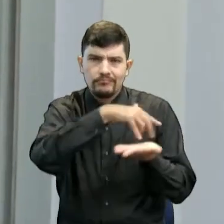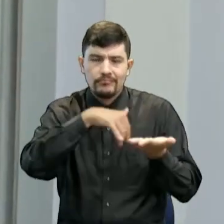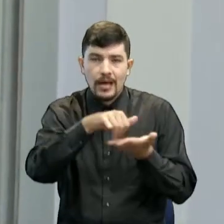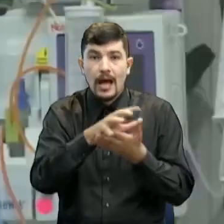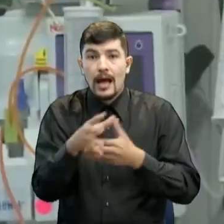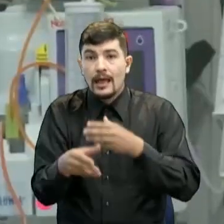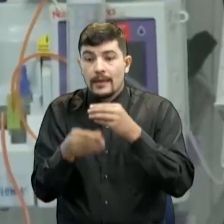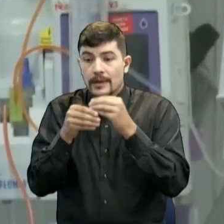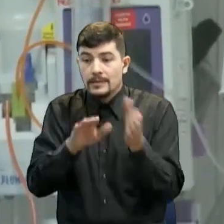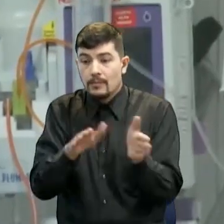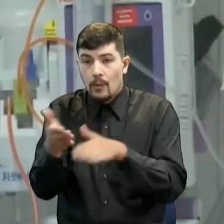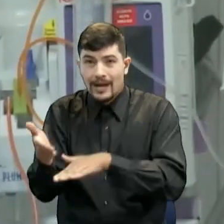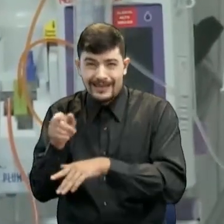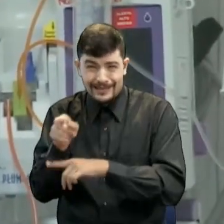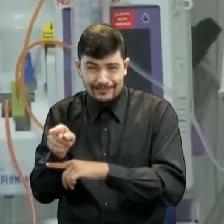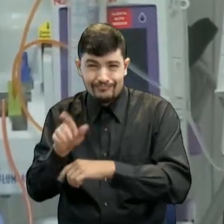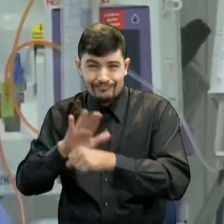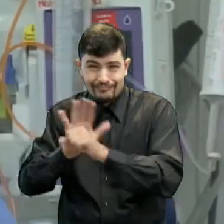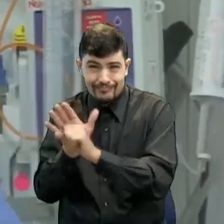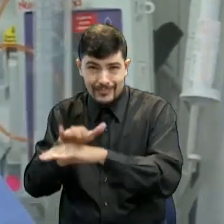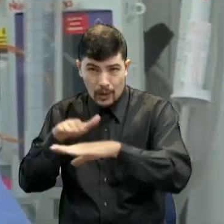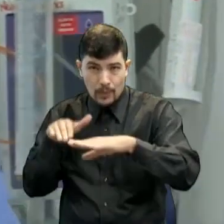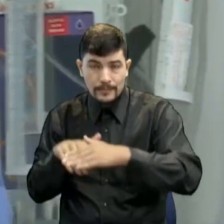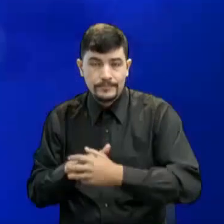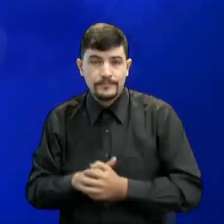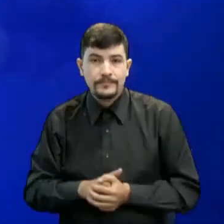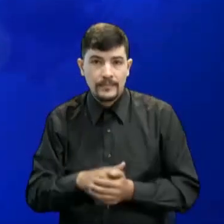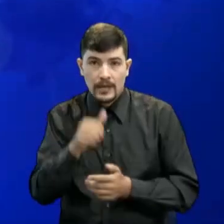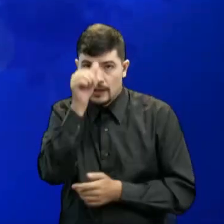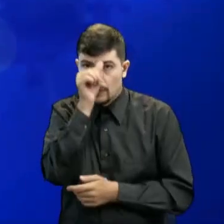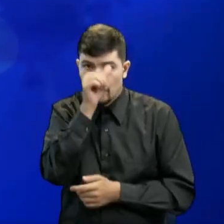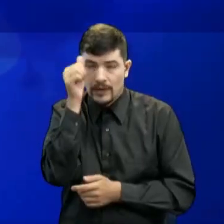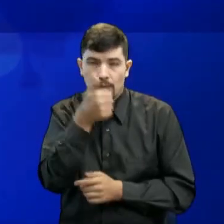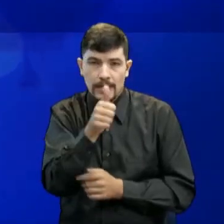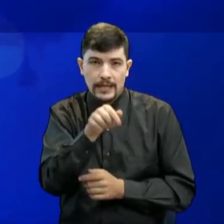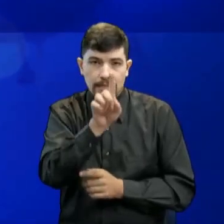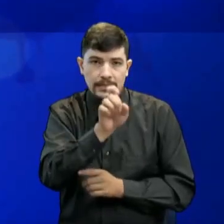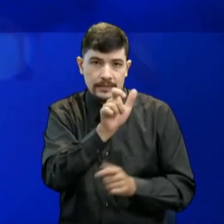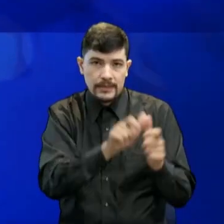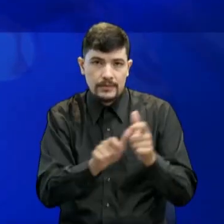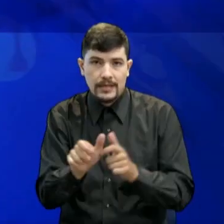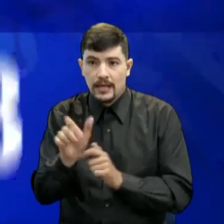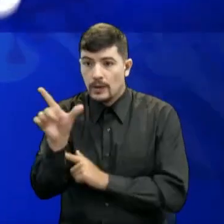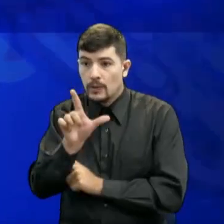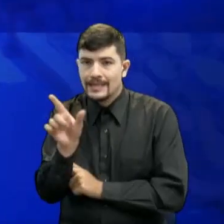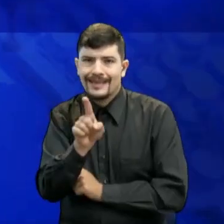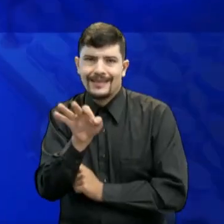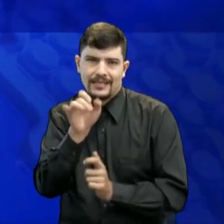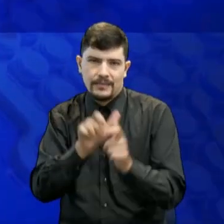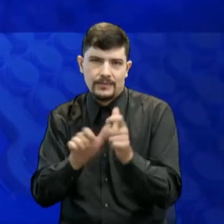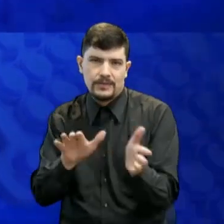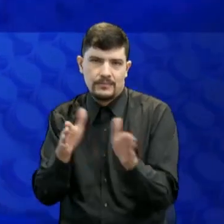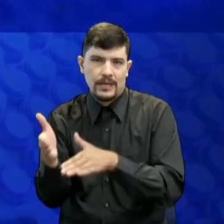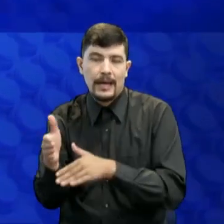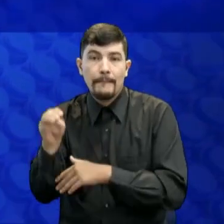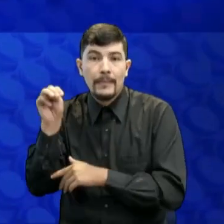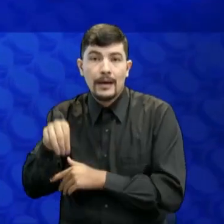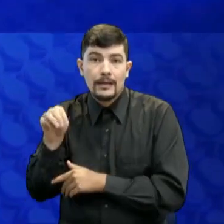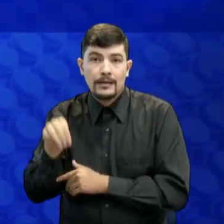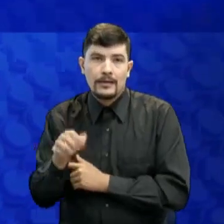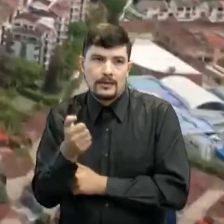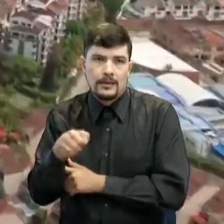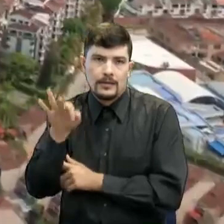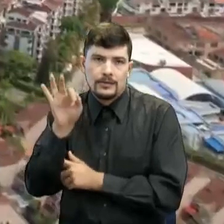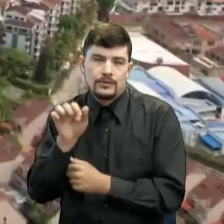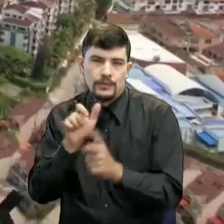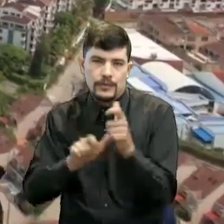muertes por el virus son las siguientes. El domingo se registraron 16 fallecidos, el lunes 13 y el martes 18 personas que perdieron la